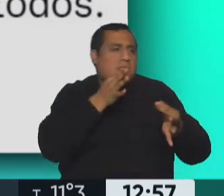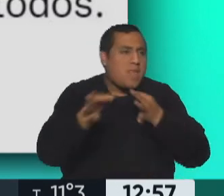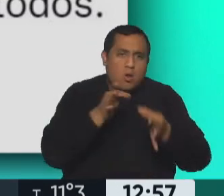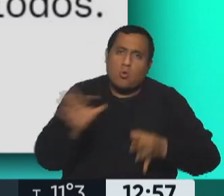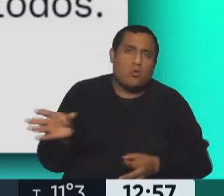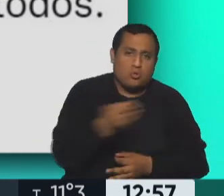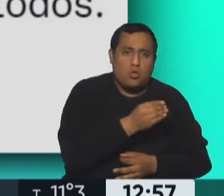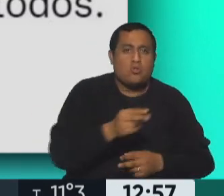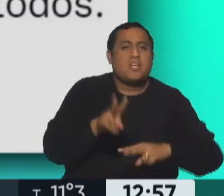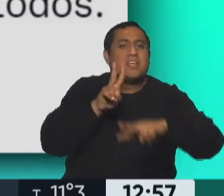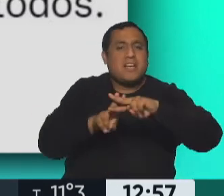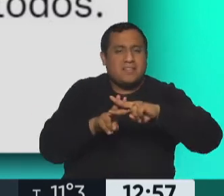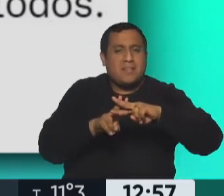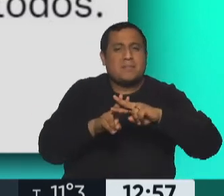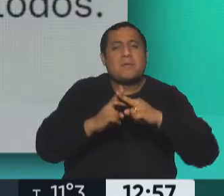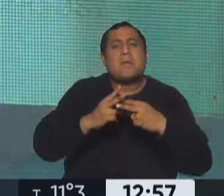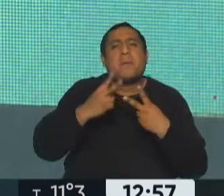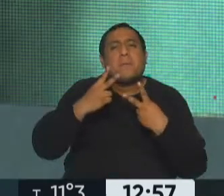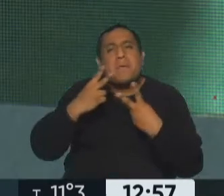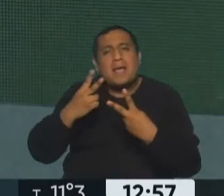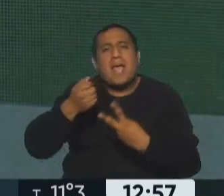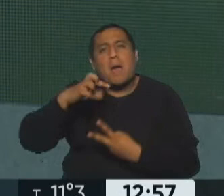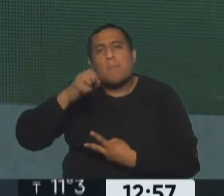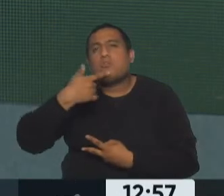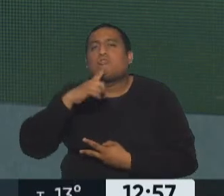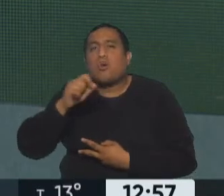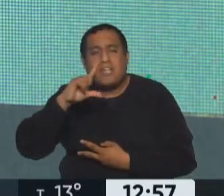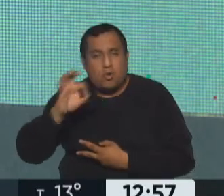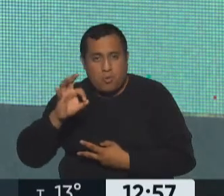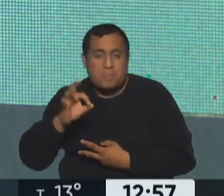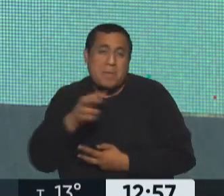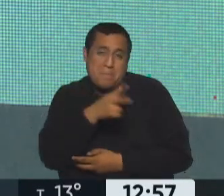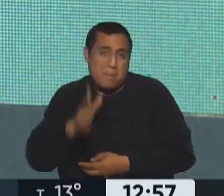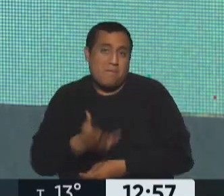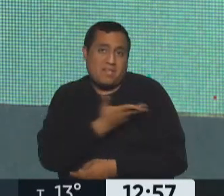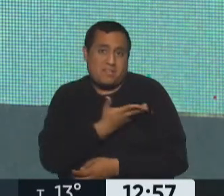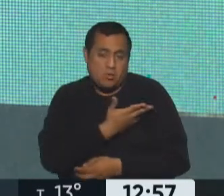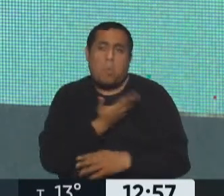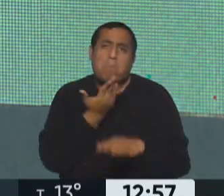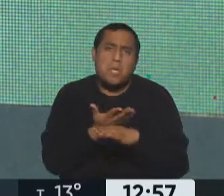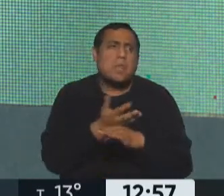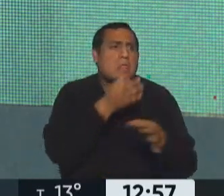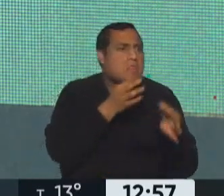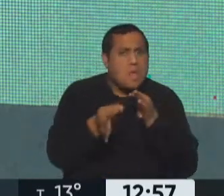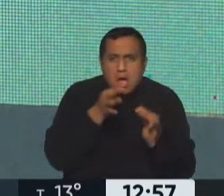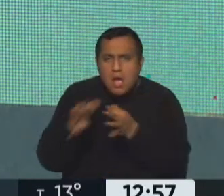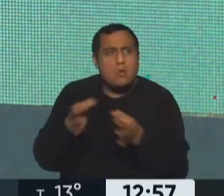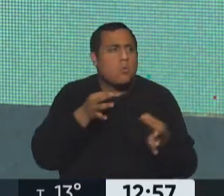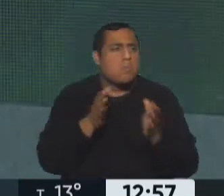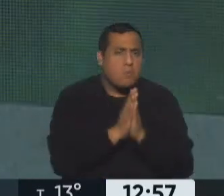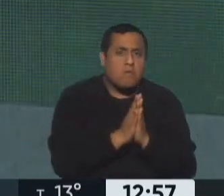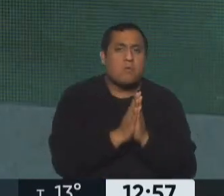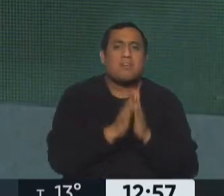todos, y el hashtag viaje apostólico, la publicación del Papa Francisco, que apela al diálogo y que, por otro lado,